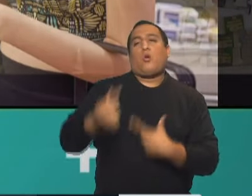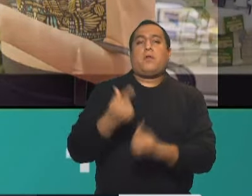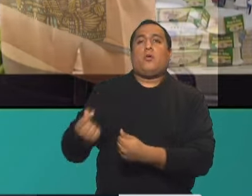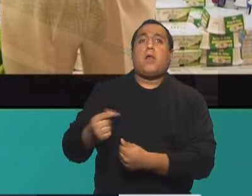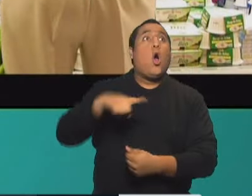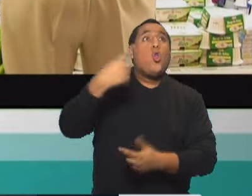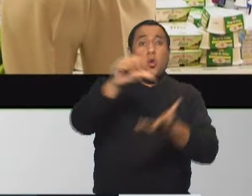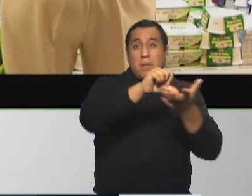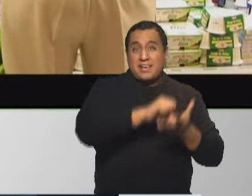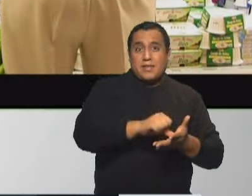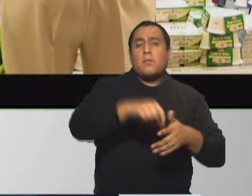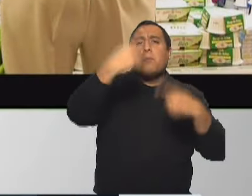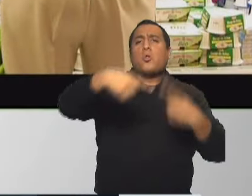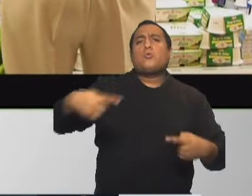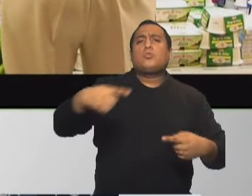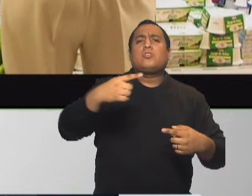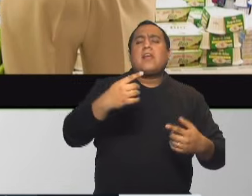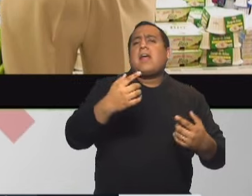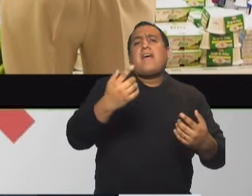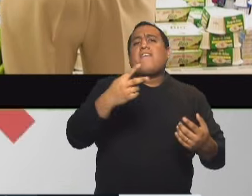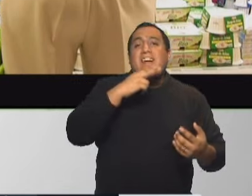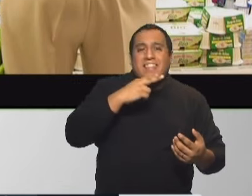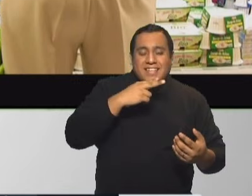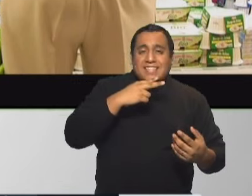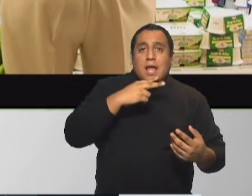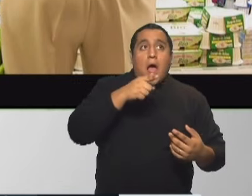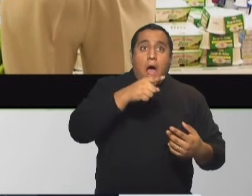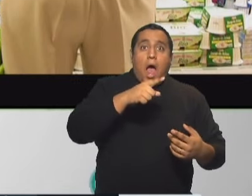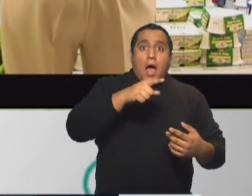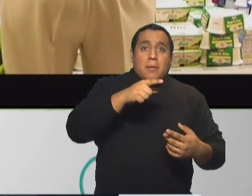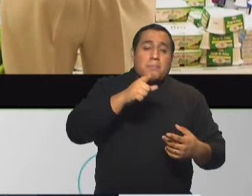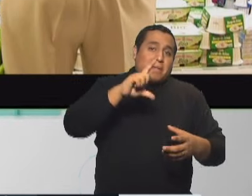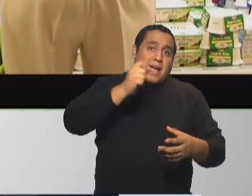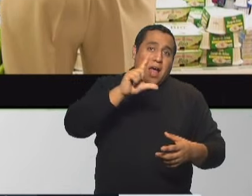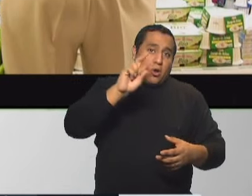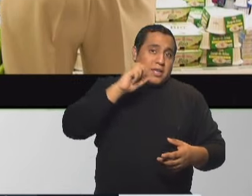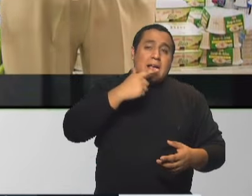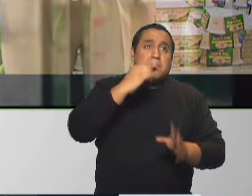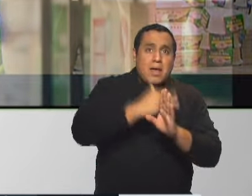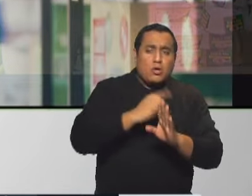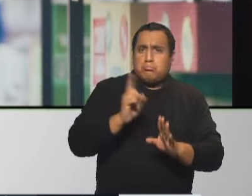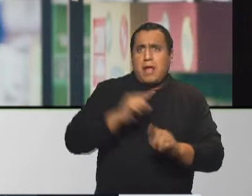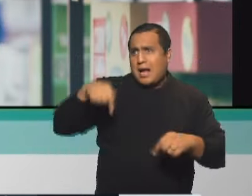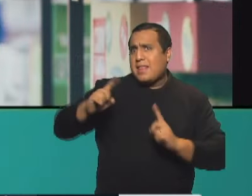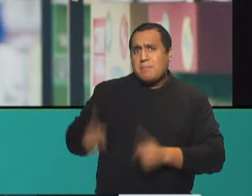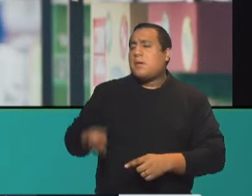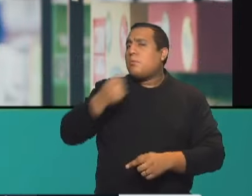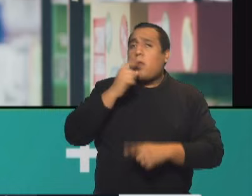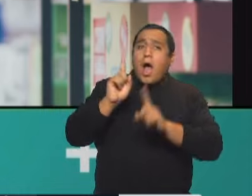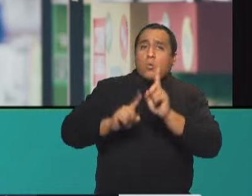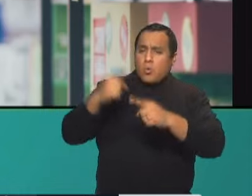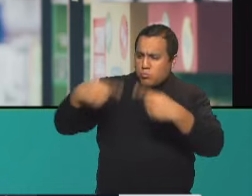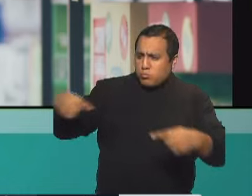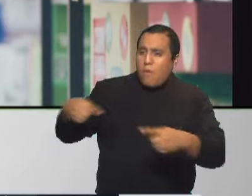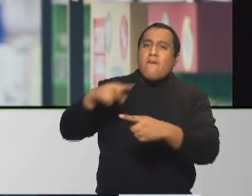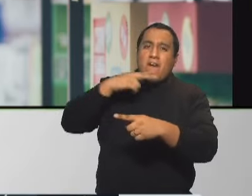verdes no son producidos en calorías. Y acá, tampoco, ¿sí? Hay productos que son verdes y